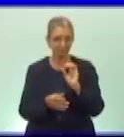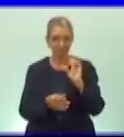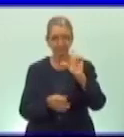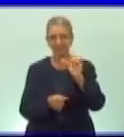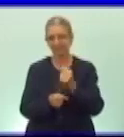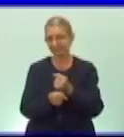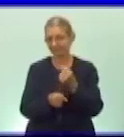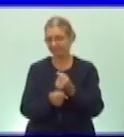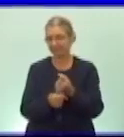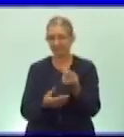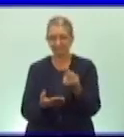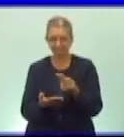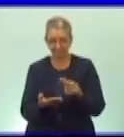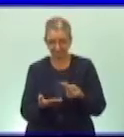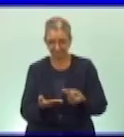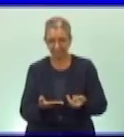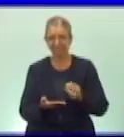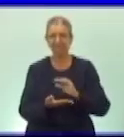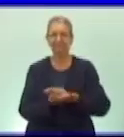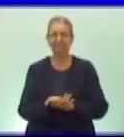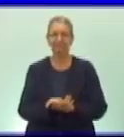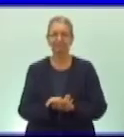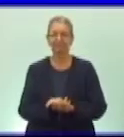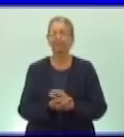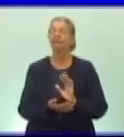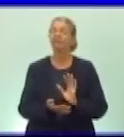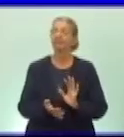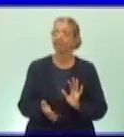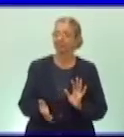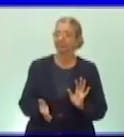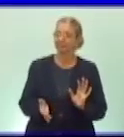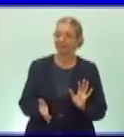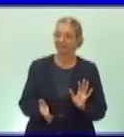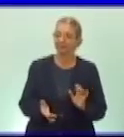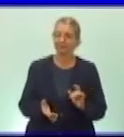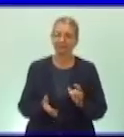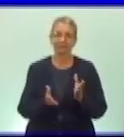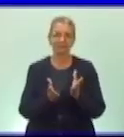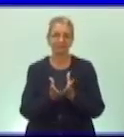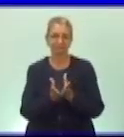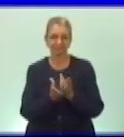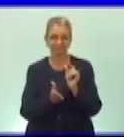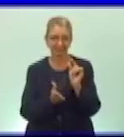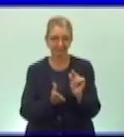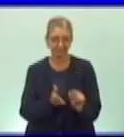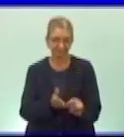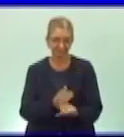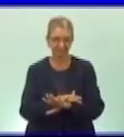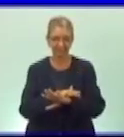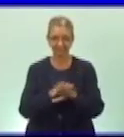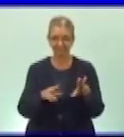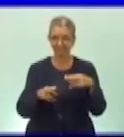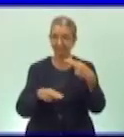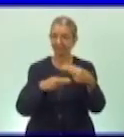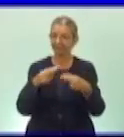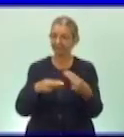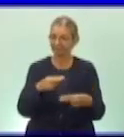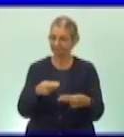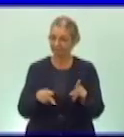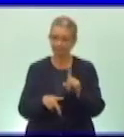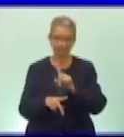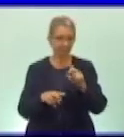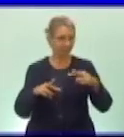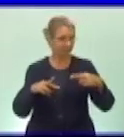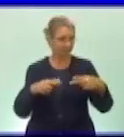cuaderno de dibujos. Por supuesto, los escolares que ya lo tienen hecho no